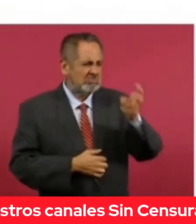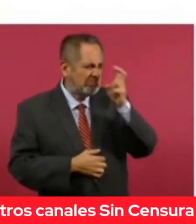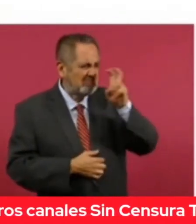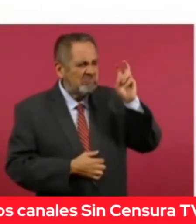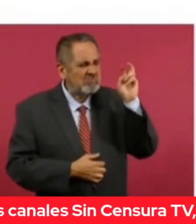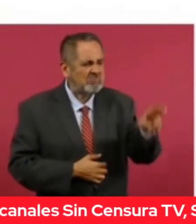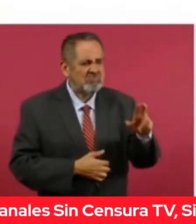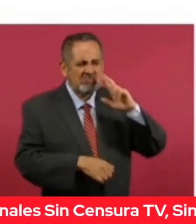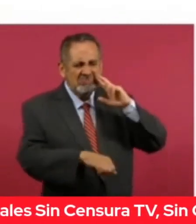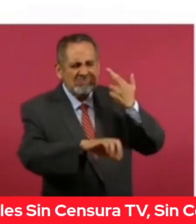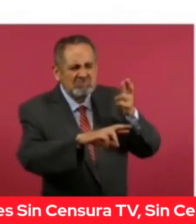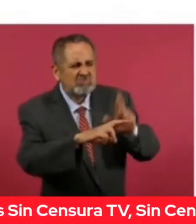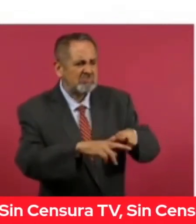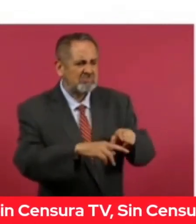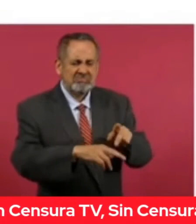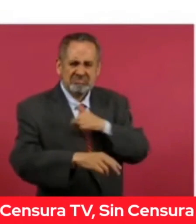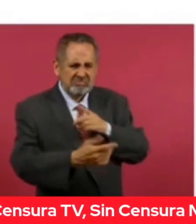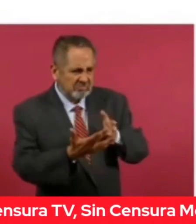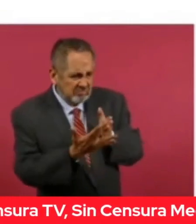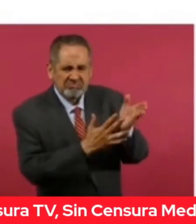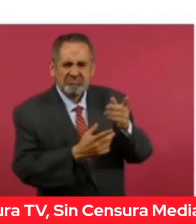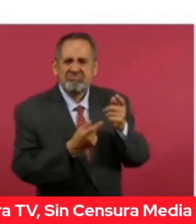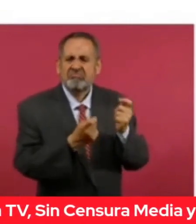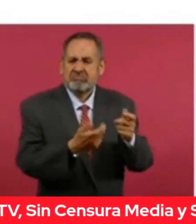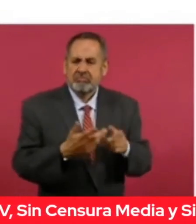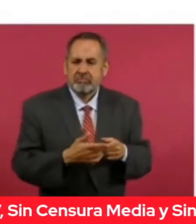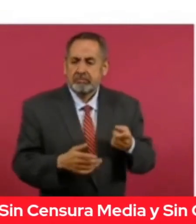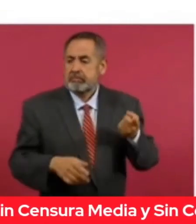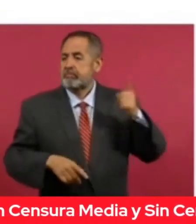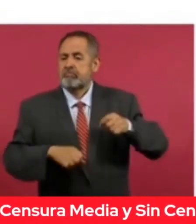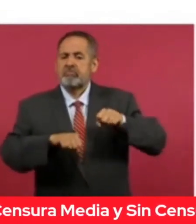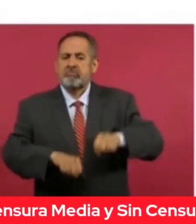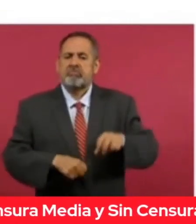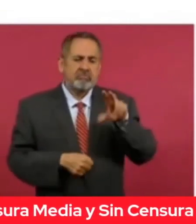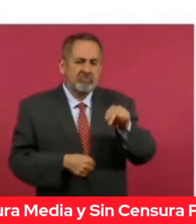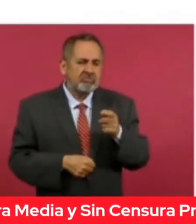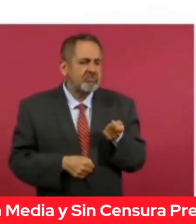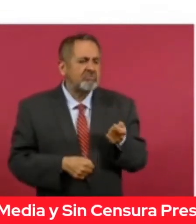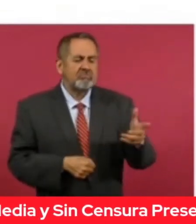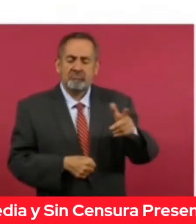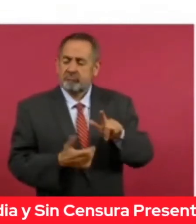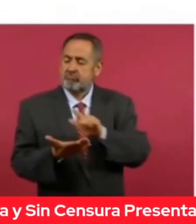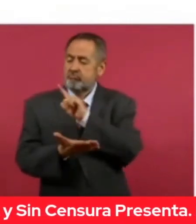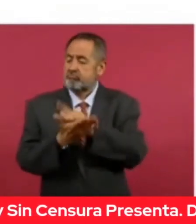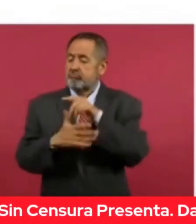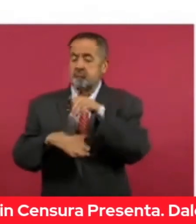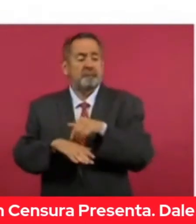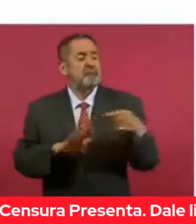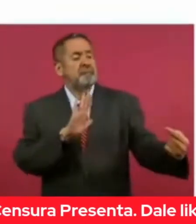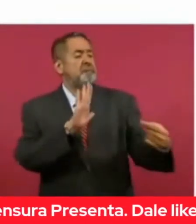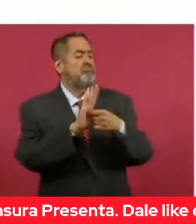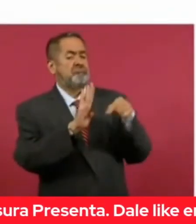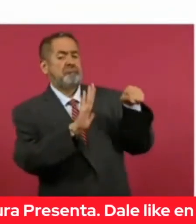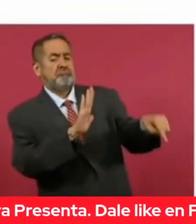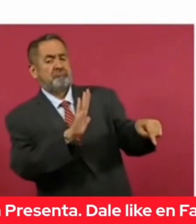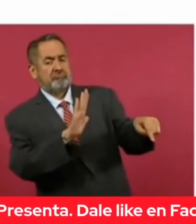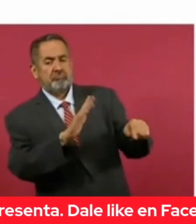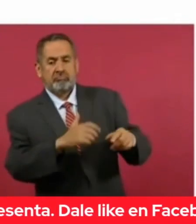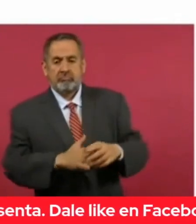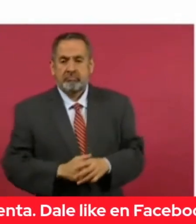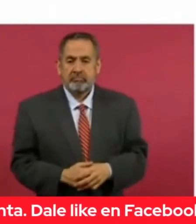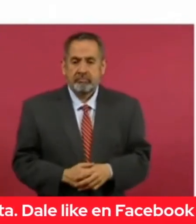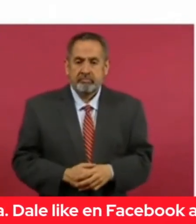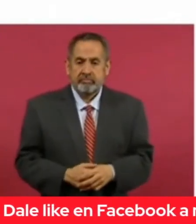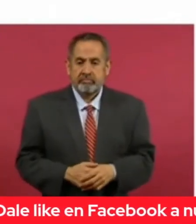delincuentes. Y hay que intervenir. Y no es autoritarismo, es Estado de Derecho. Asesor principal del